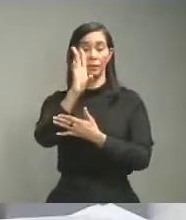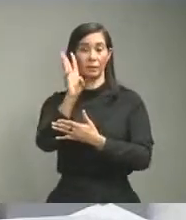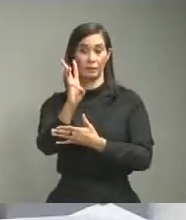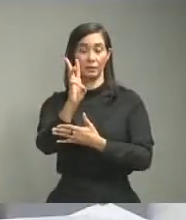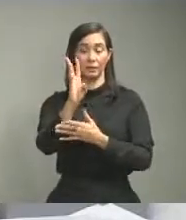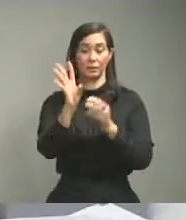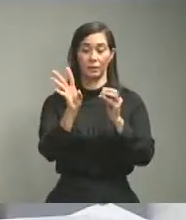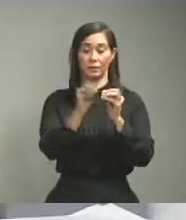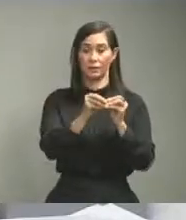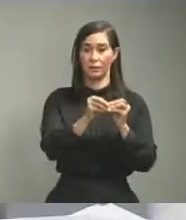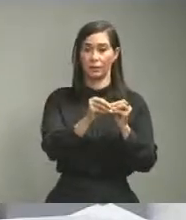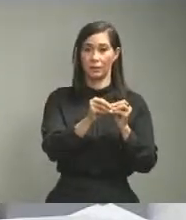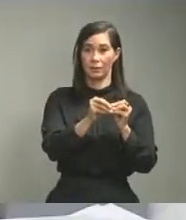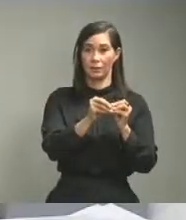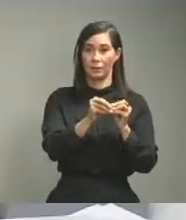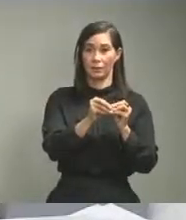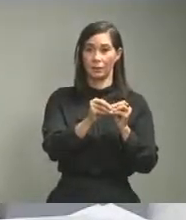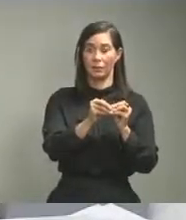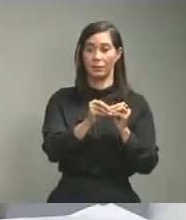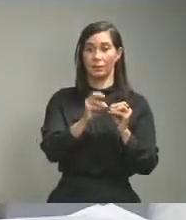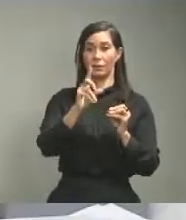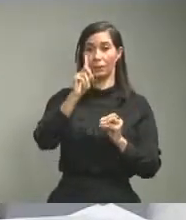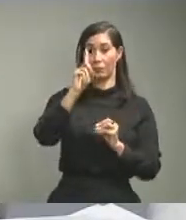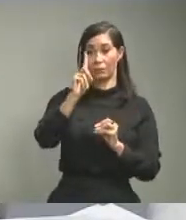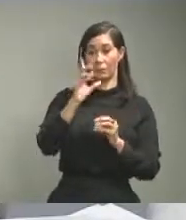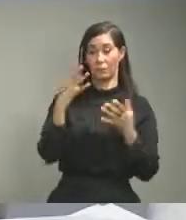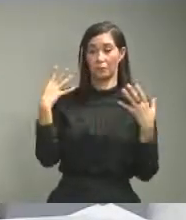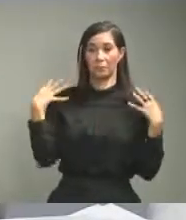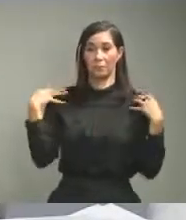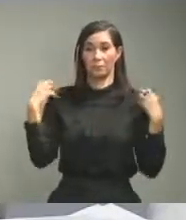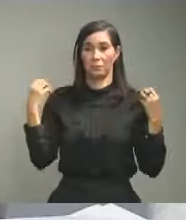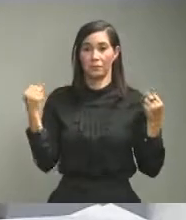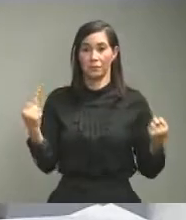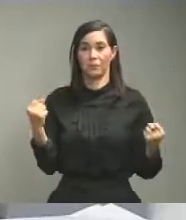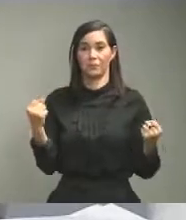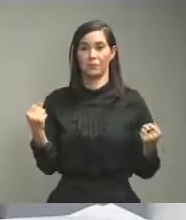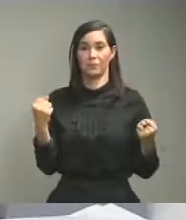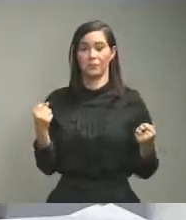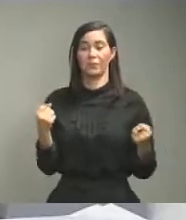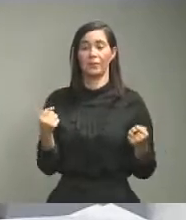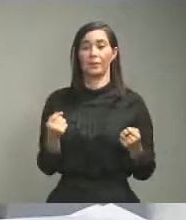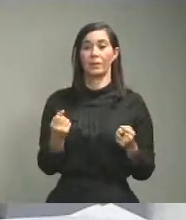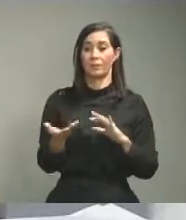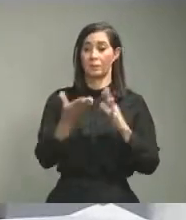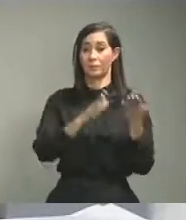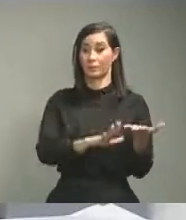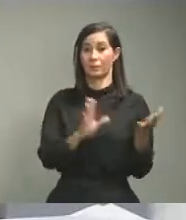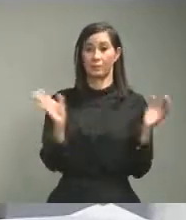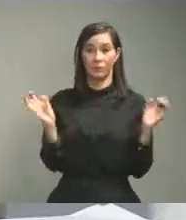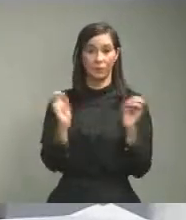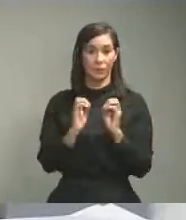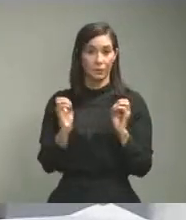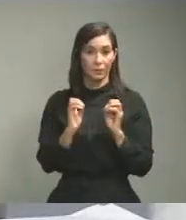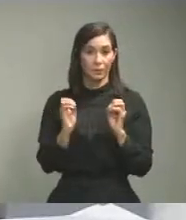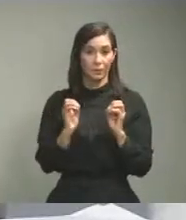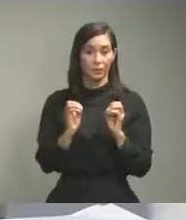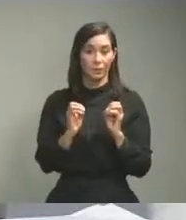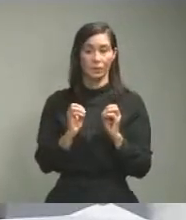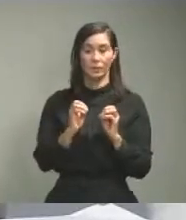1 recuperado 0 fallecimientos Santiago